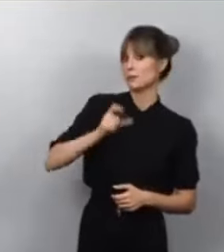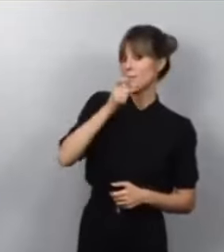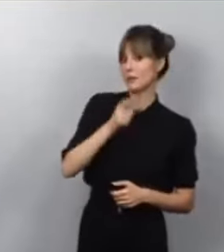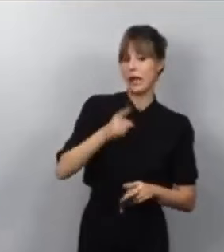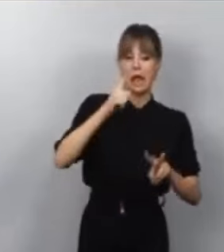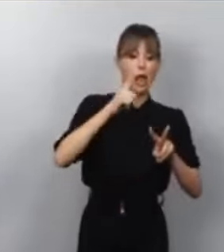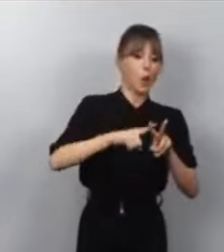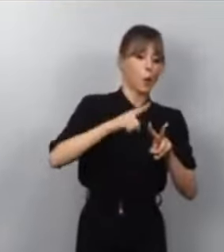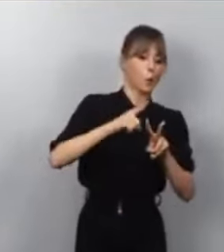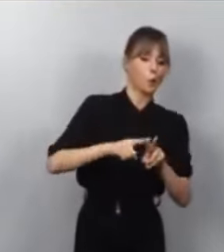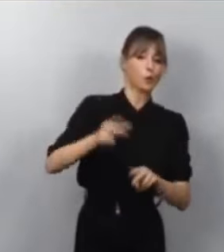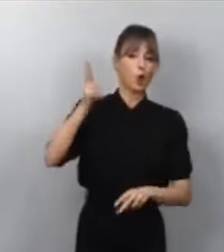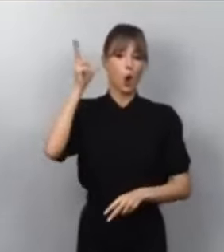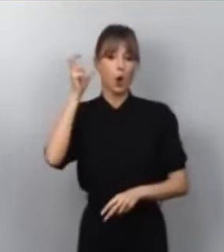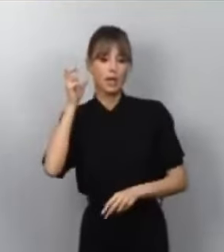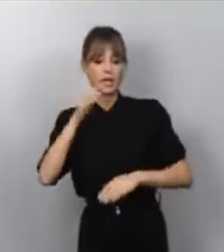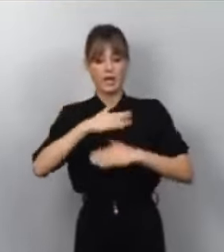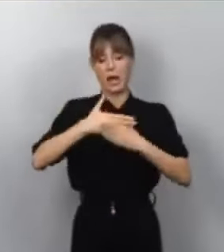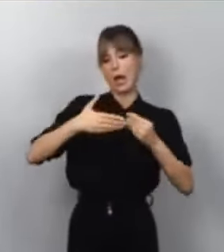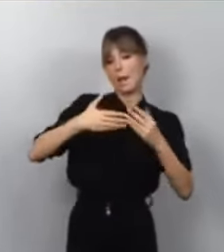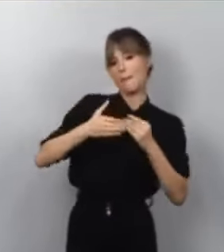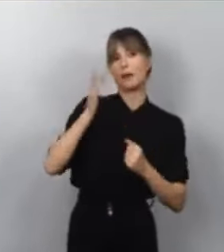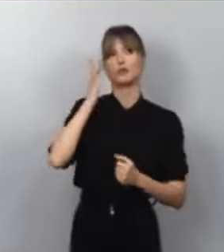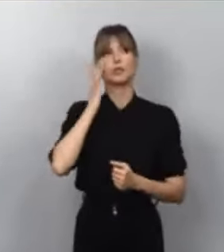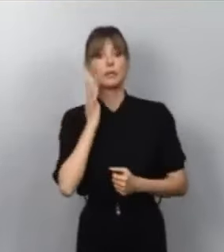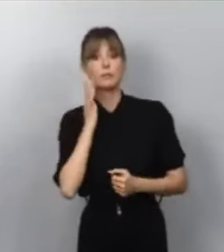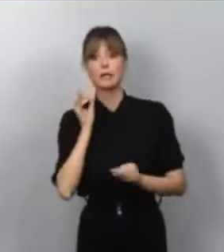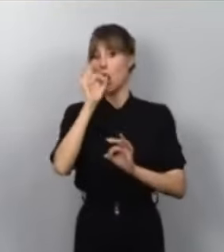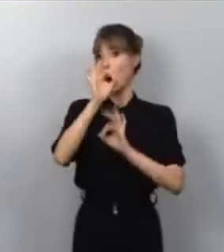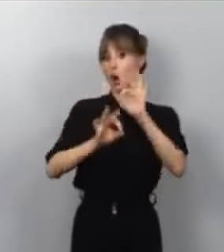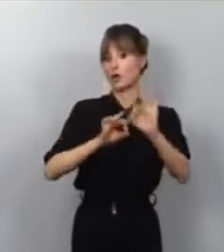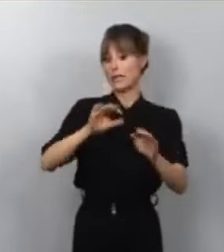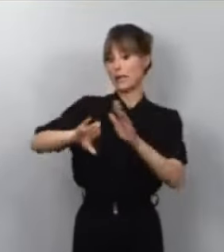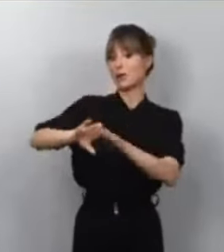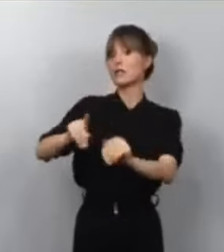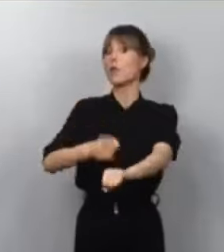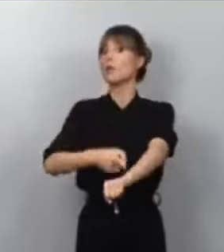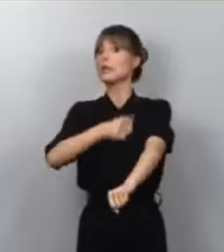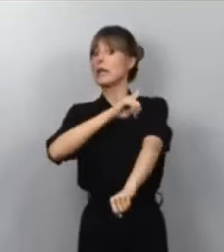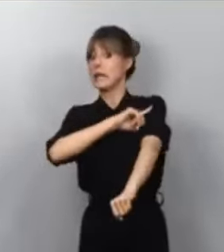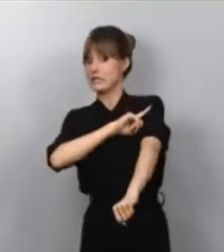Vox, Acteoír, Manos Limpias, es decir, organizaciones de la ultraderecha.